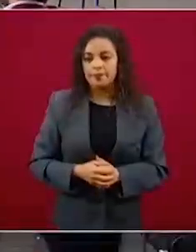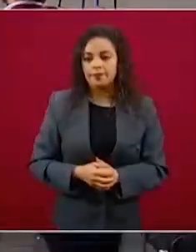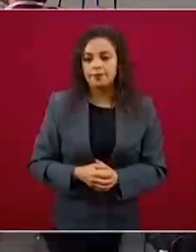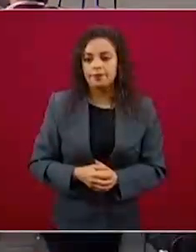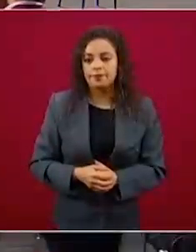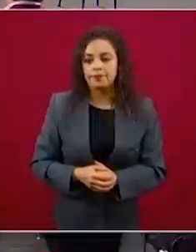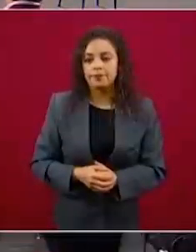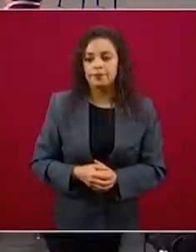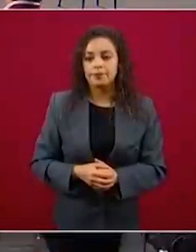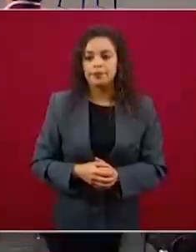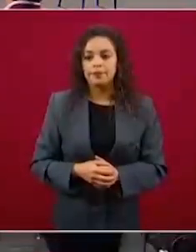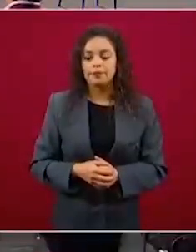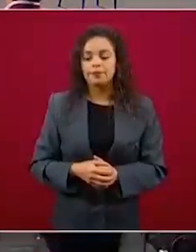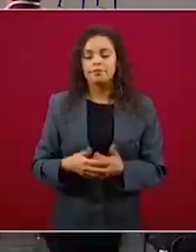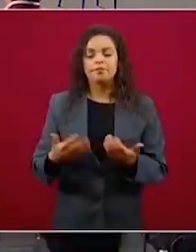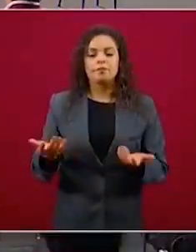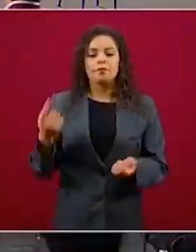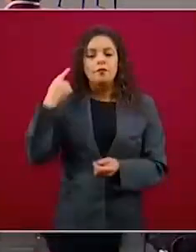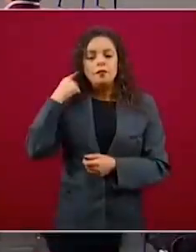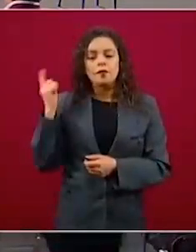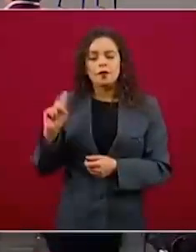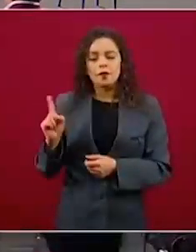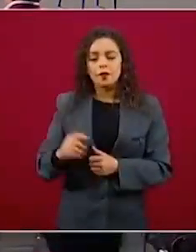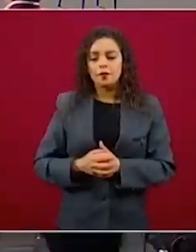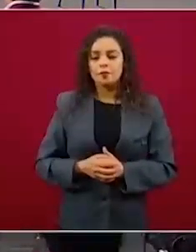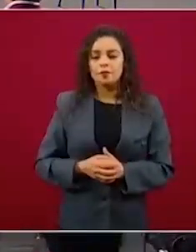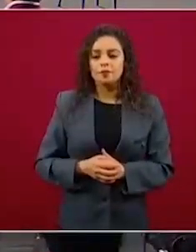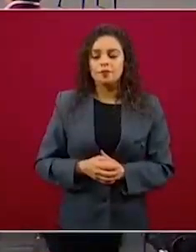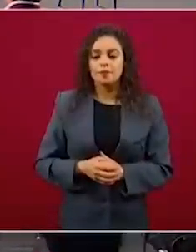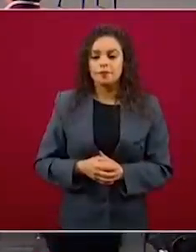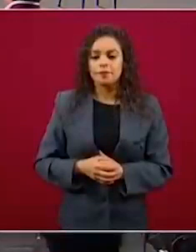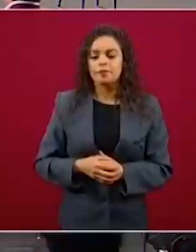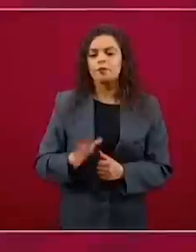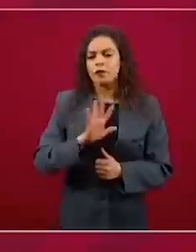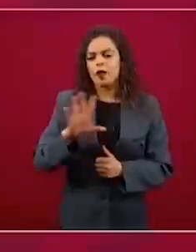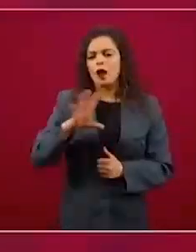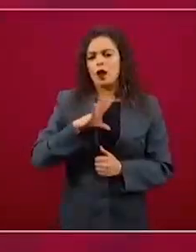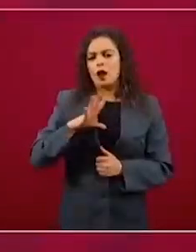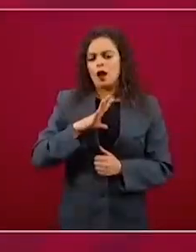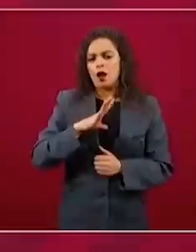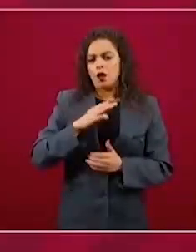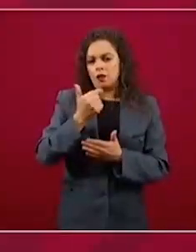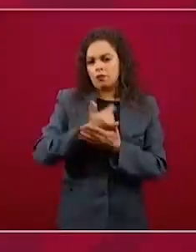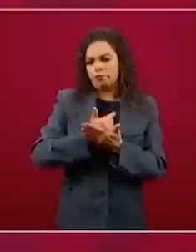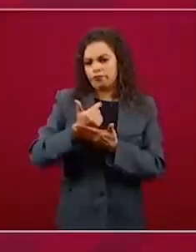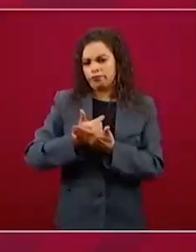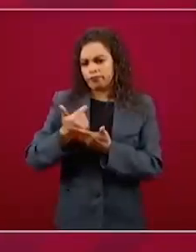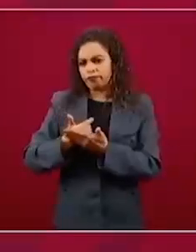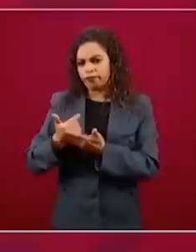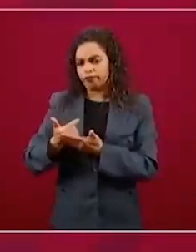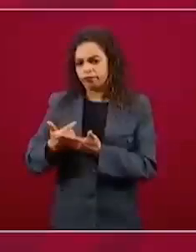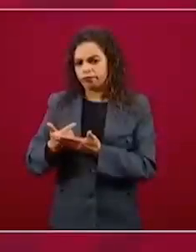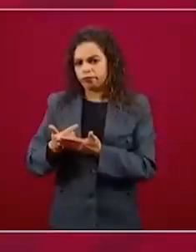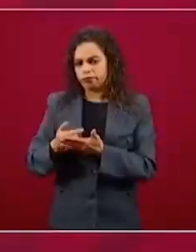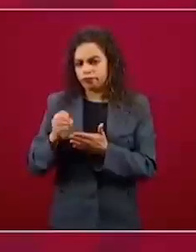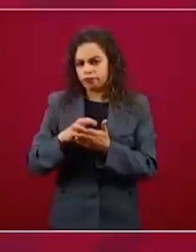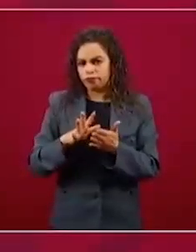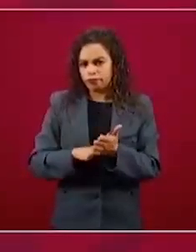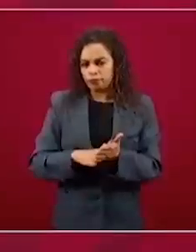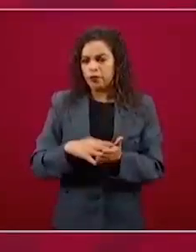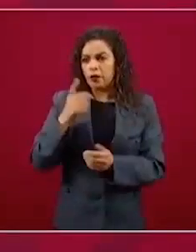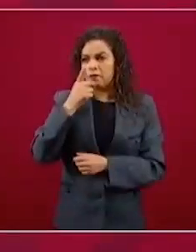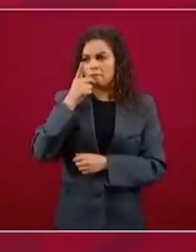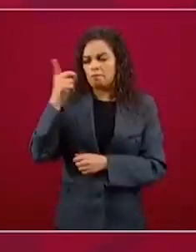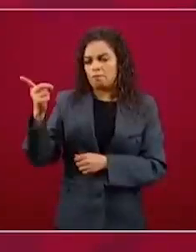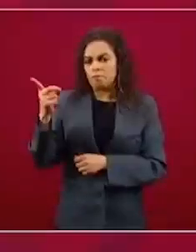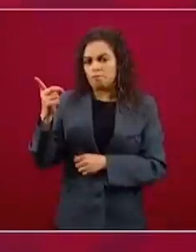Bueno, hay reportes de la Auditoría Superior de la Federación, por ejemplo, que dicen que gran parte de los